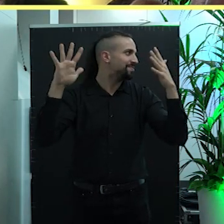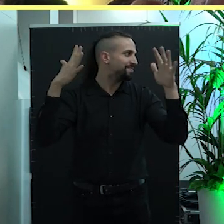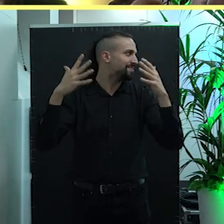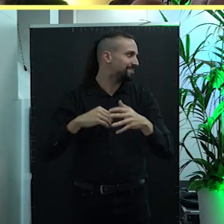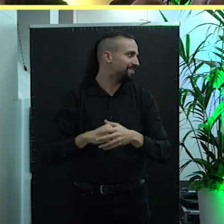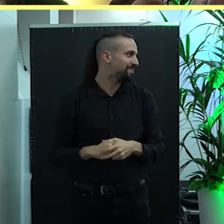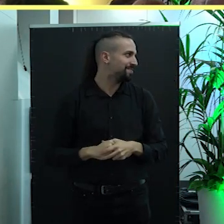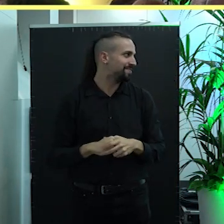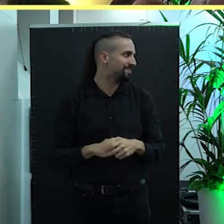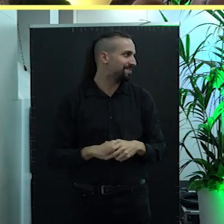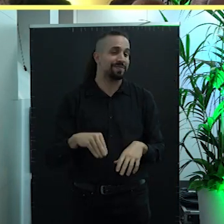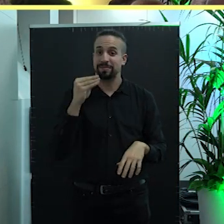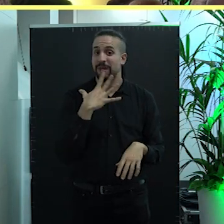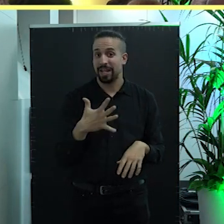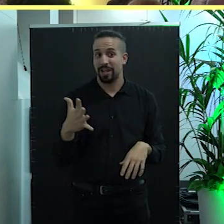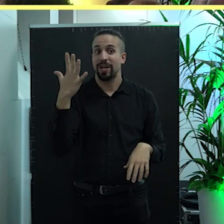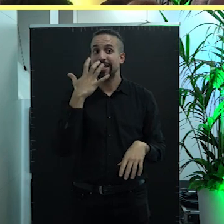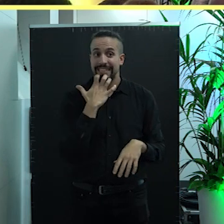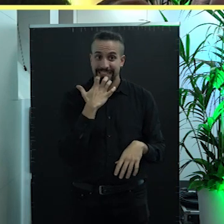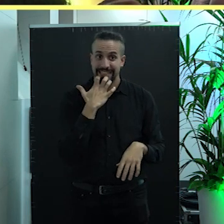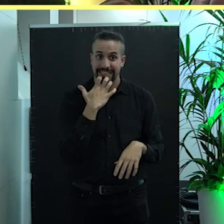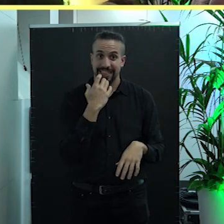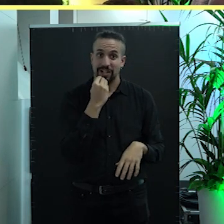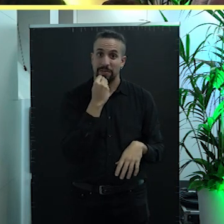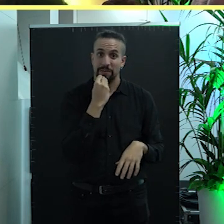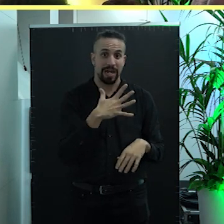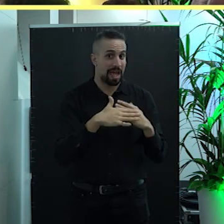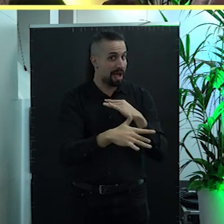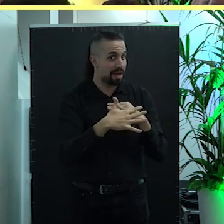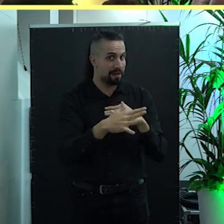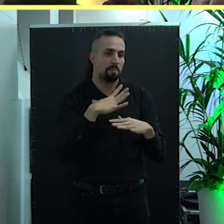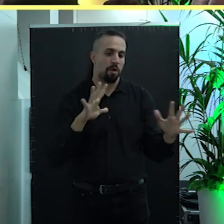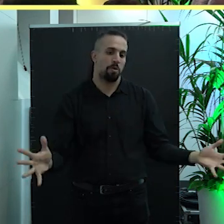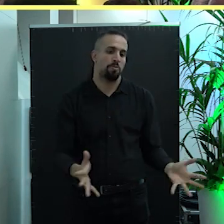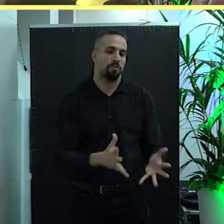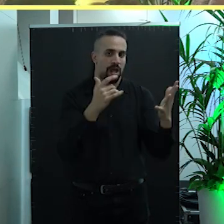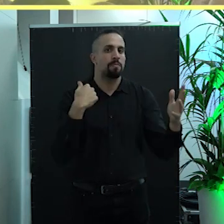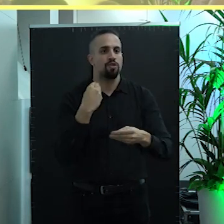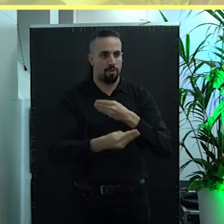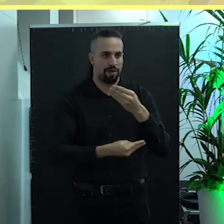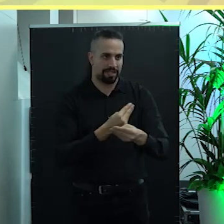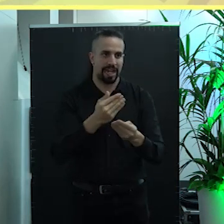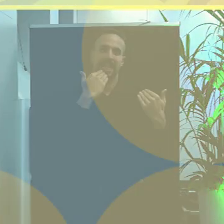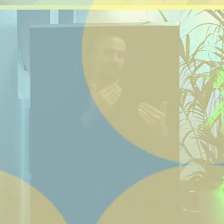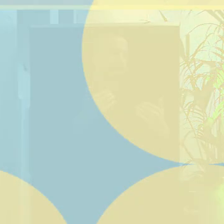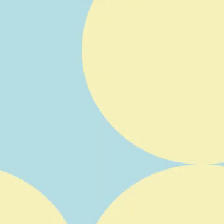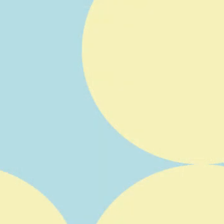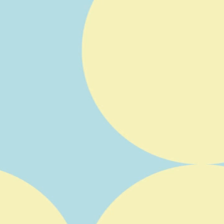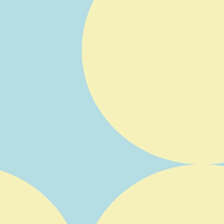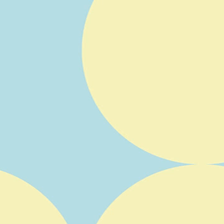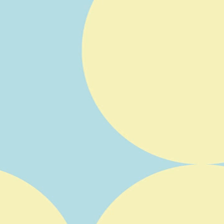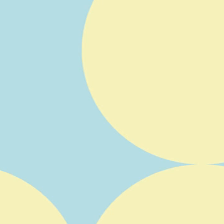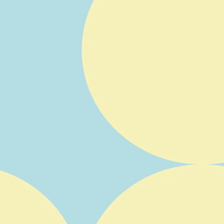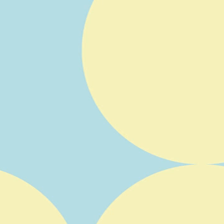bueno y si con y si con buena mar le puedo dar ese impulso lo voy a hacer gracias gracias gracias